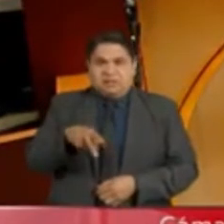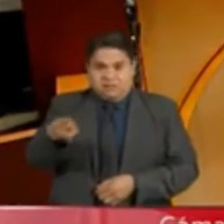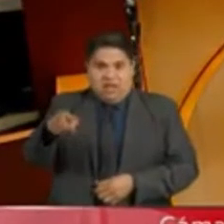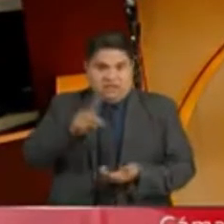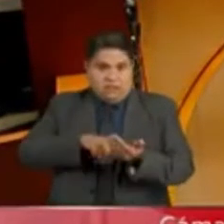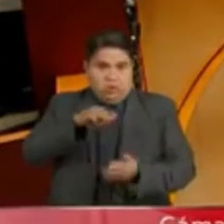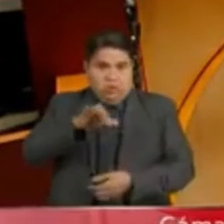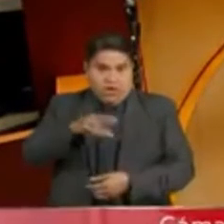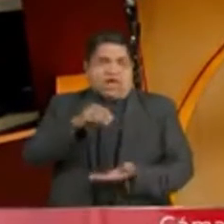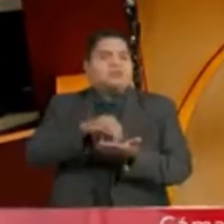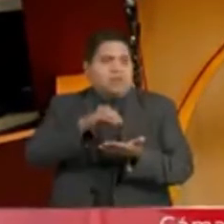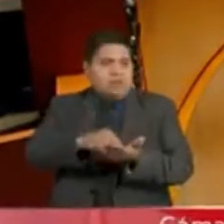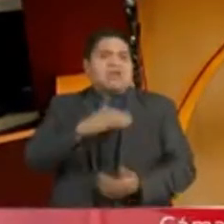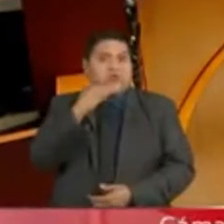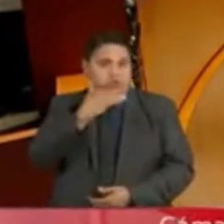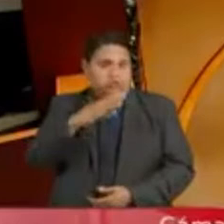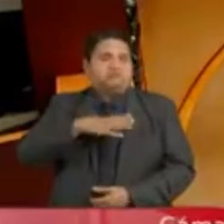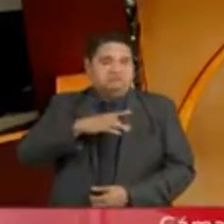Corrupto siga viendo en Morena. Gracias.